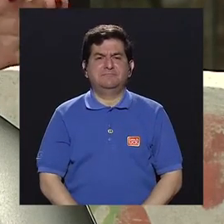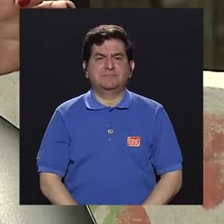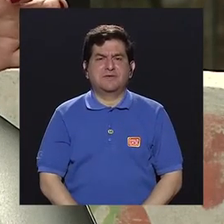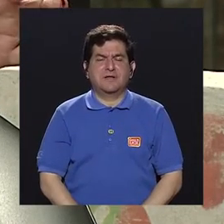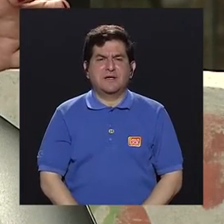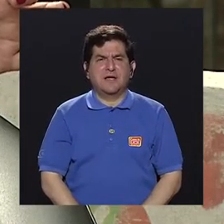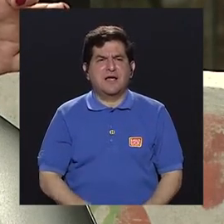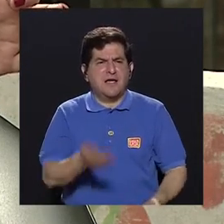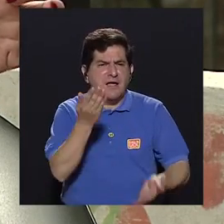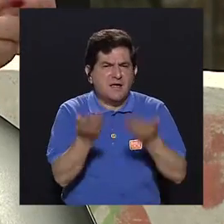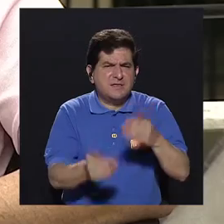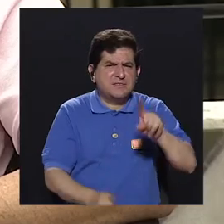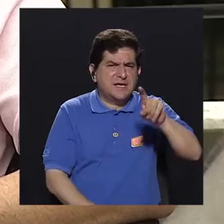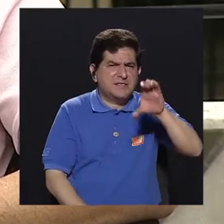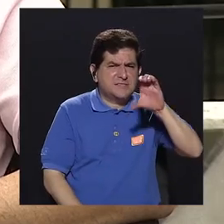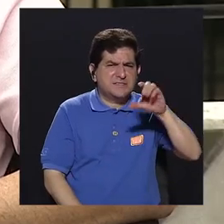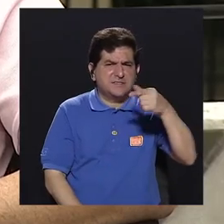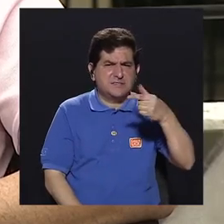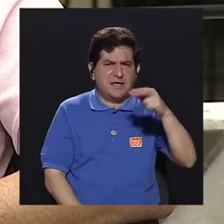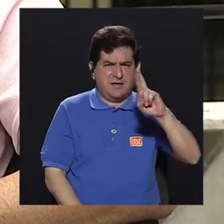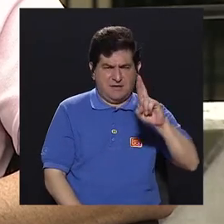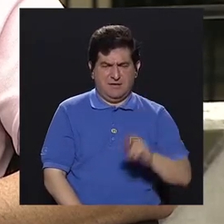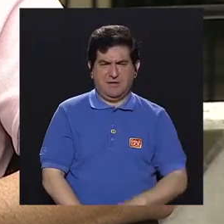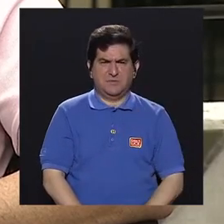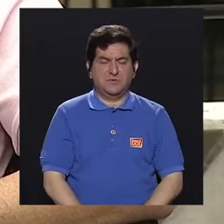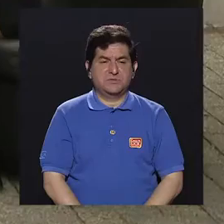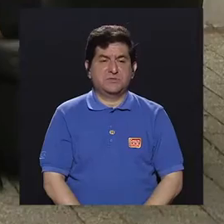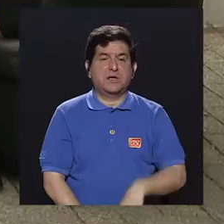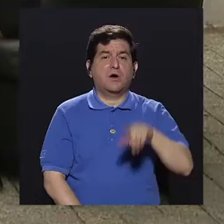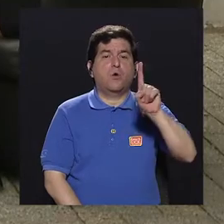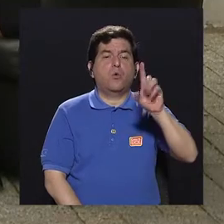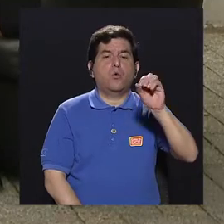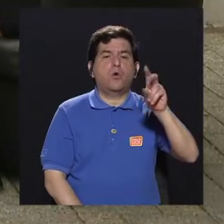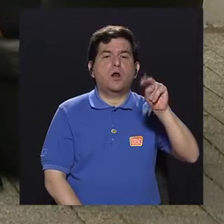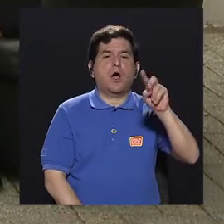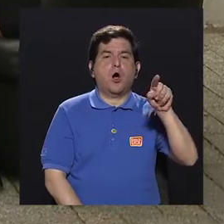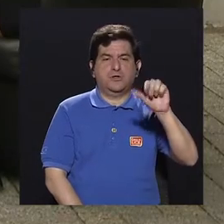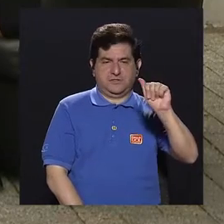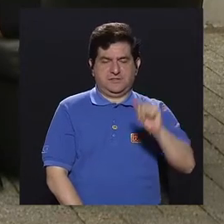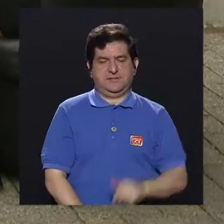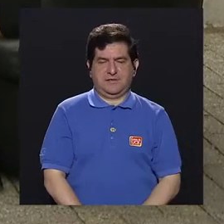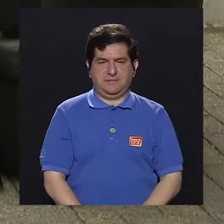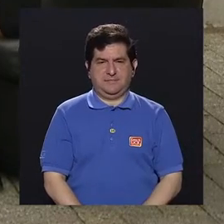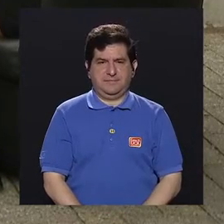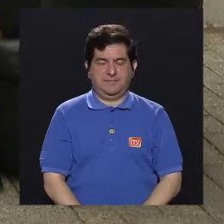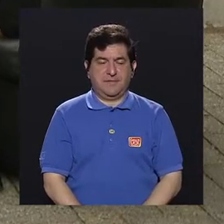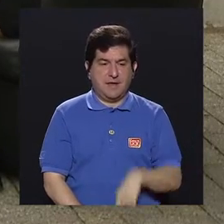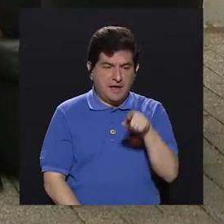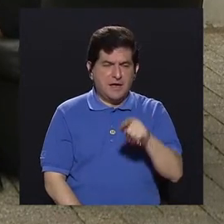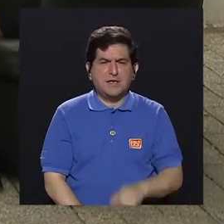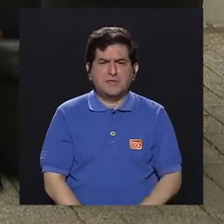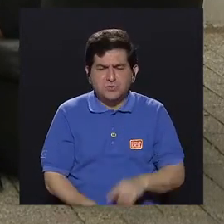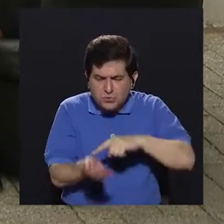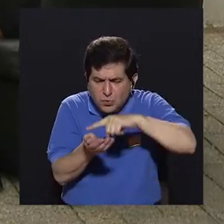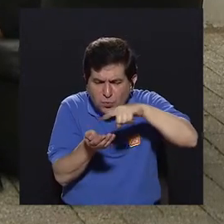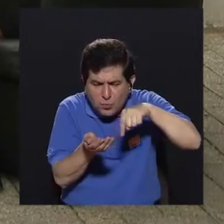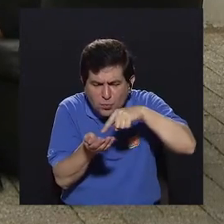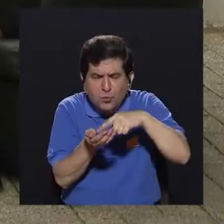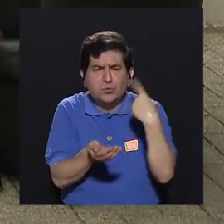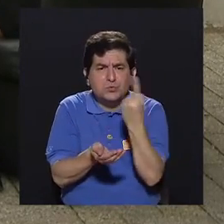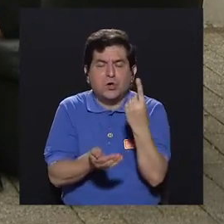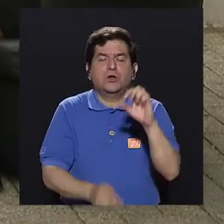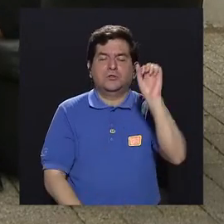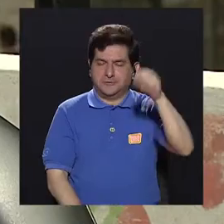cuestión ¿Es como 100 gramos? Es una onza, en realidad. Pero eso es un puñito. Es un